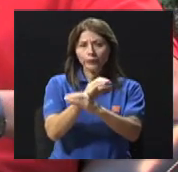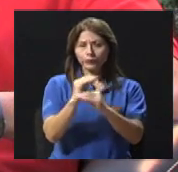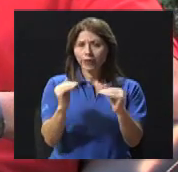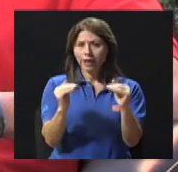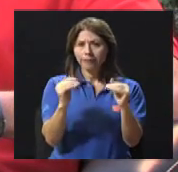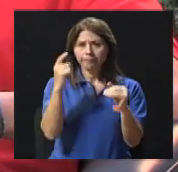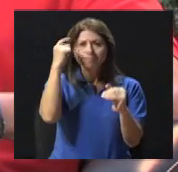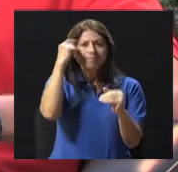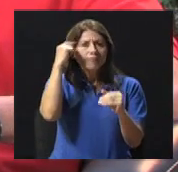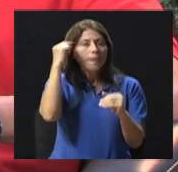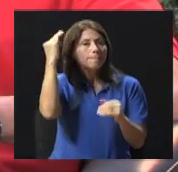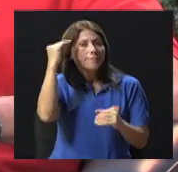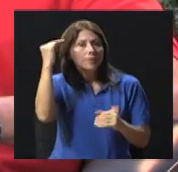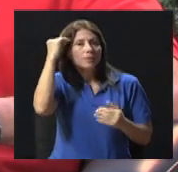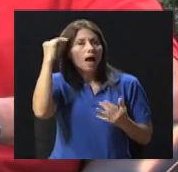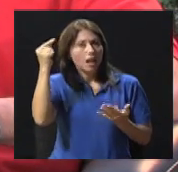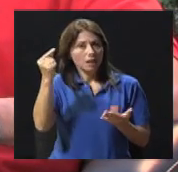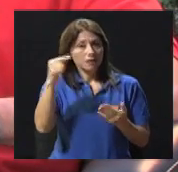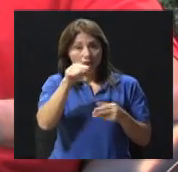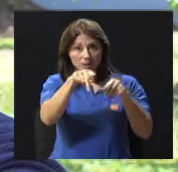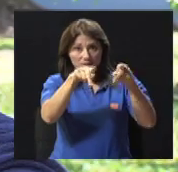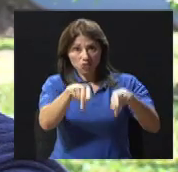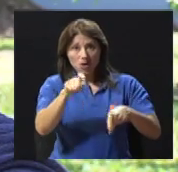que esta persona vaya a requerir.